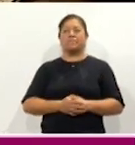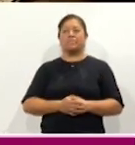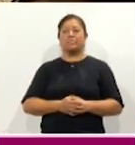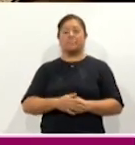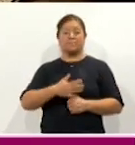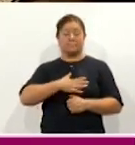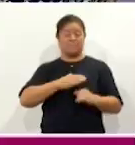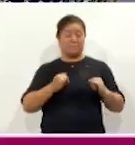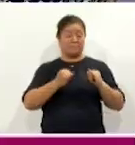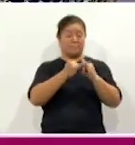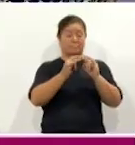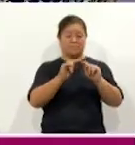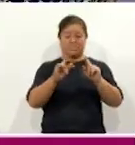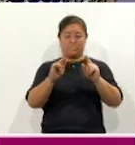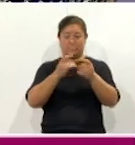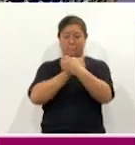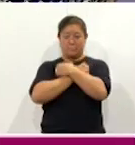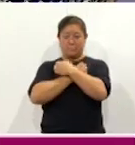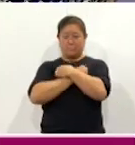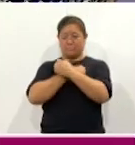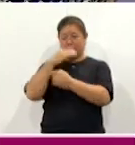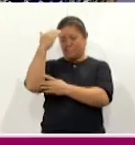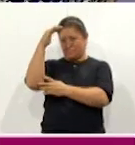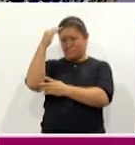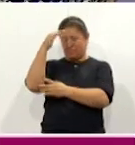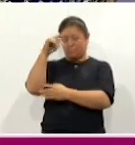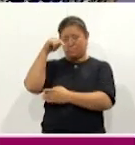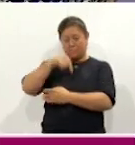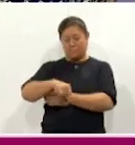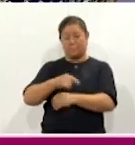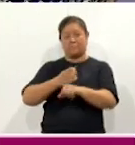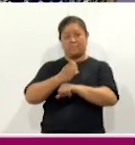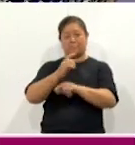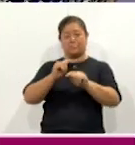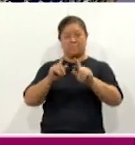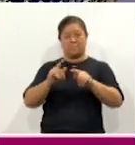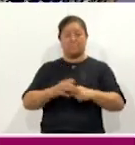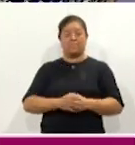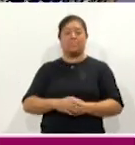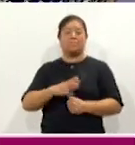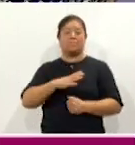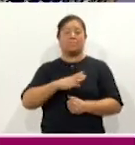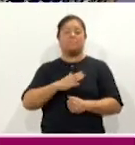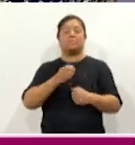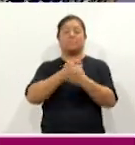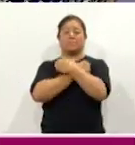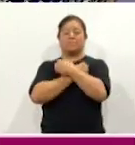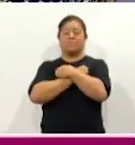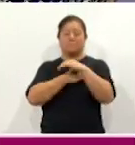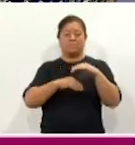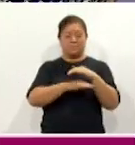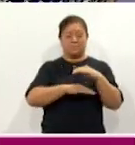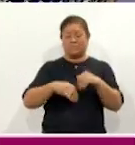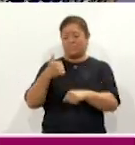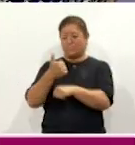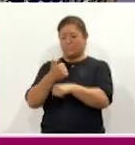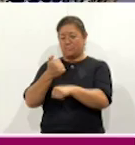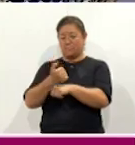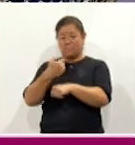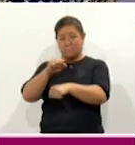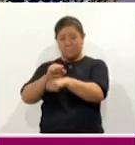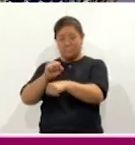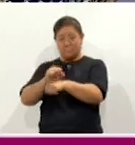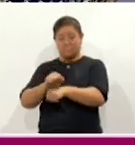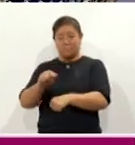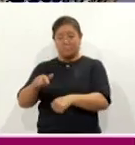Instituto Tlaxcalteca para la Educación de los Adultos, aquí en el estado de Tlaxcala, brinda los servicios de educación básica, que es primaria y secundaria, a la